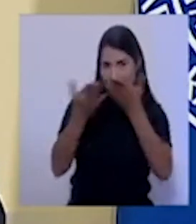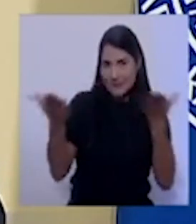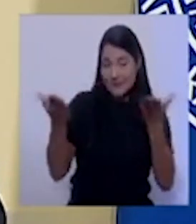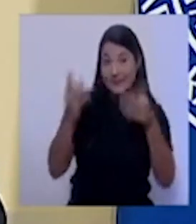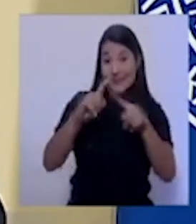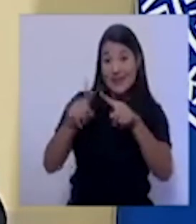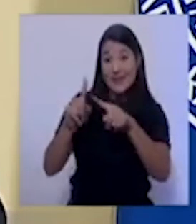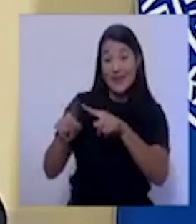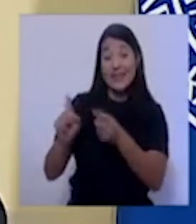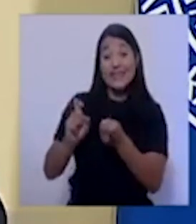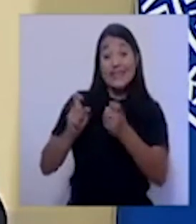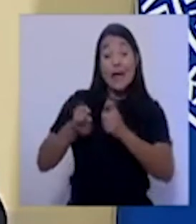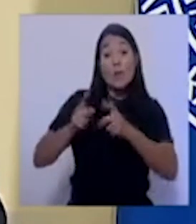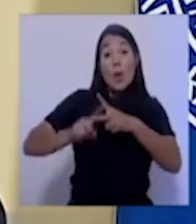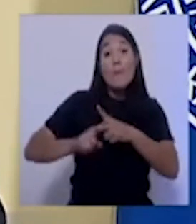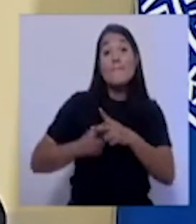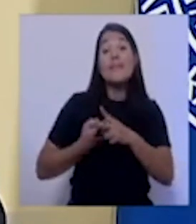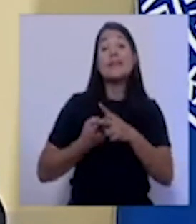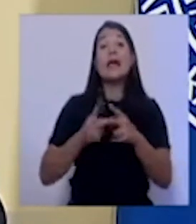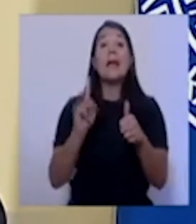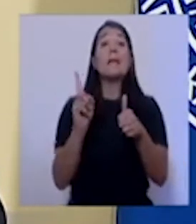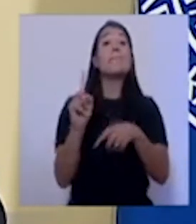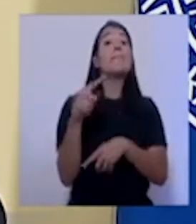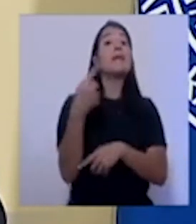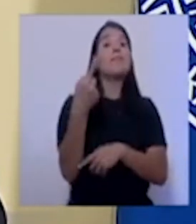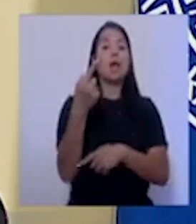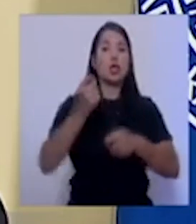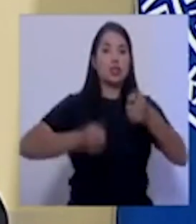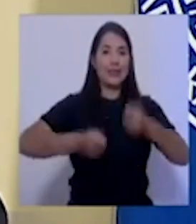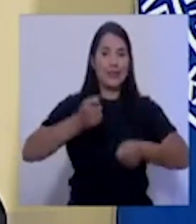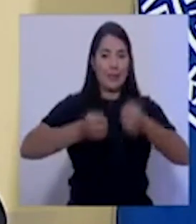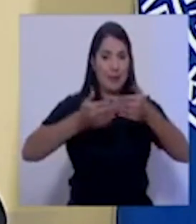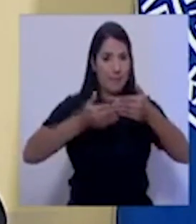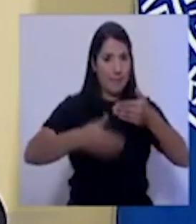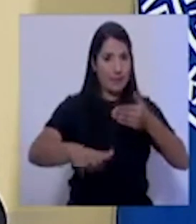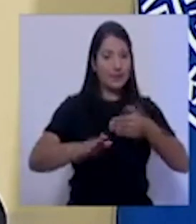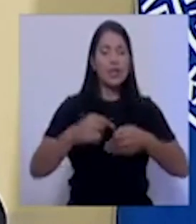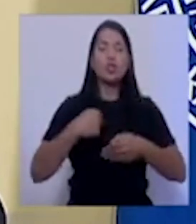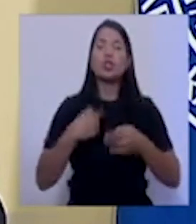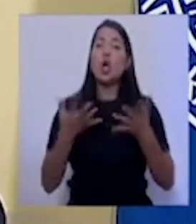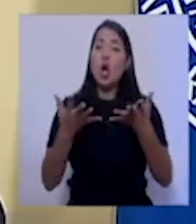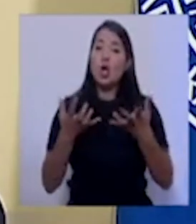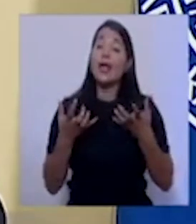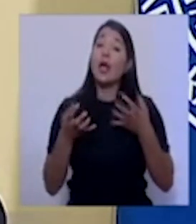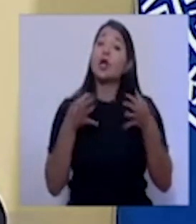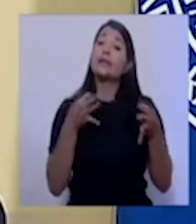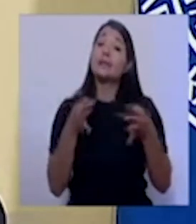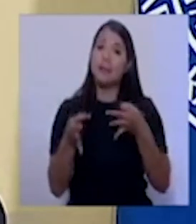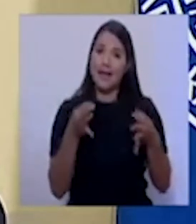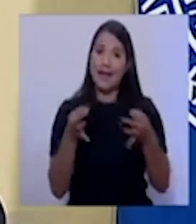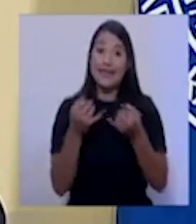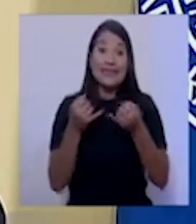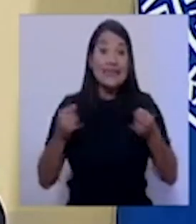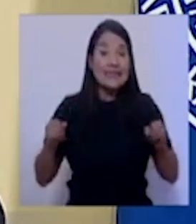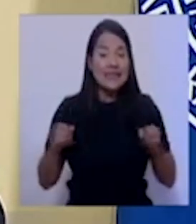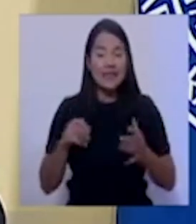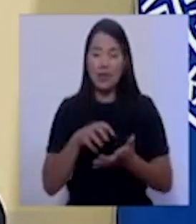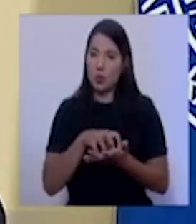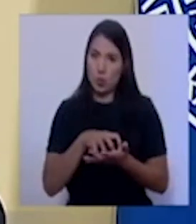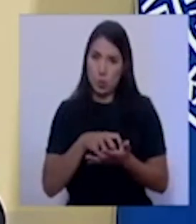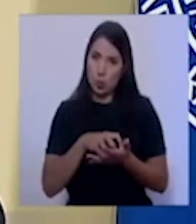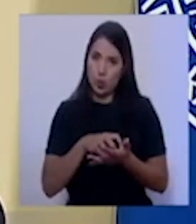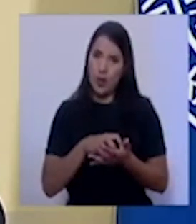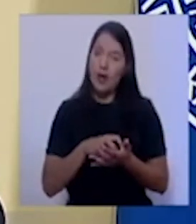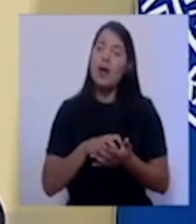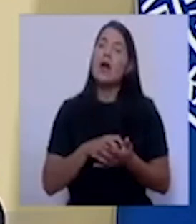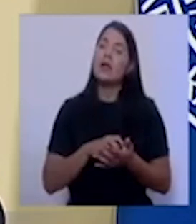del primero de septiembre y quisiera mencionar que sin duda deben ir acompañadas de